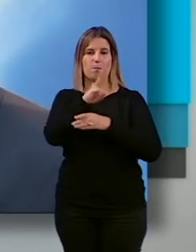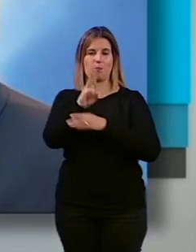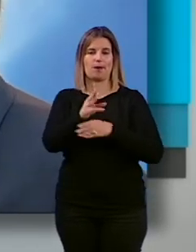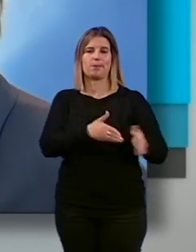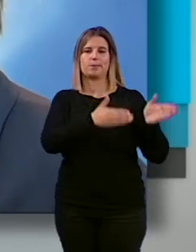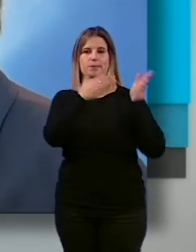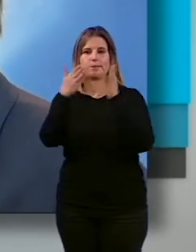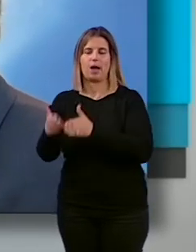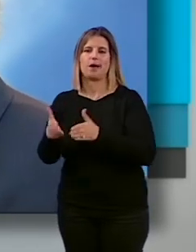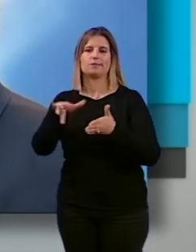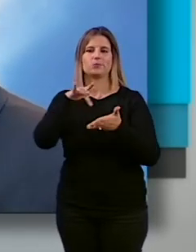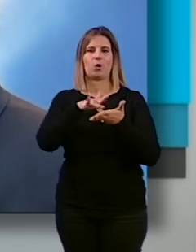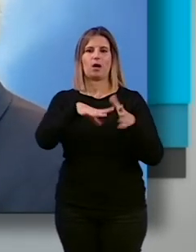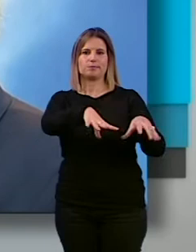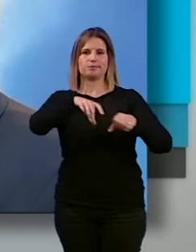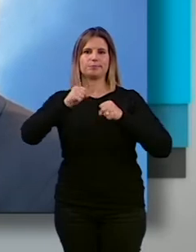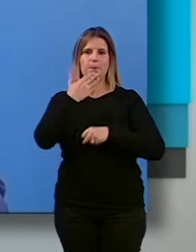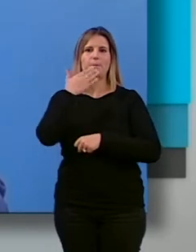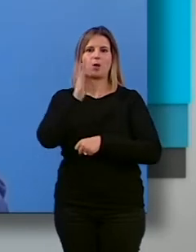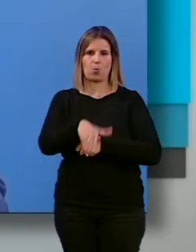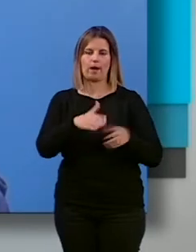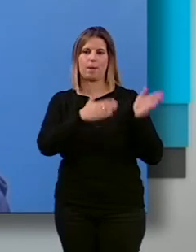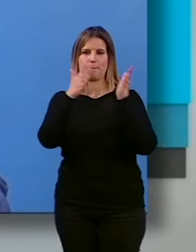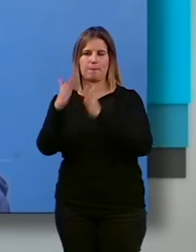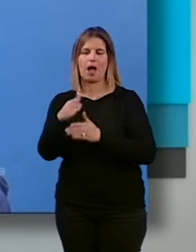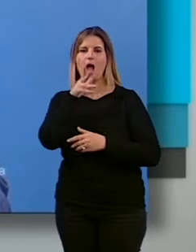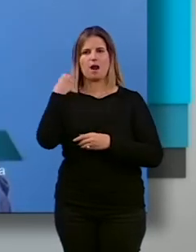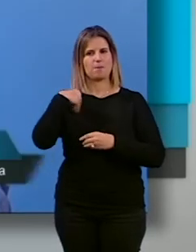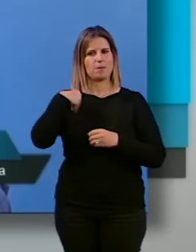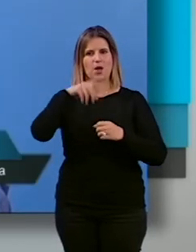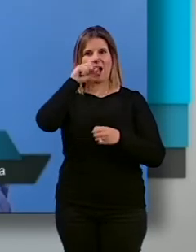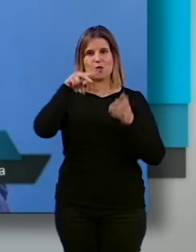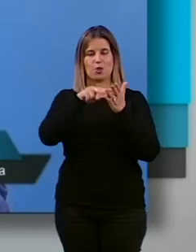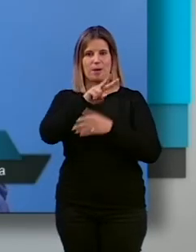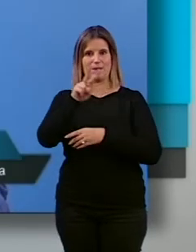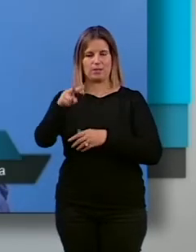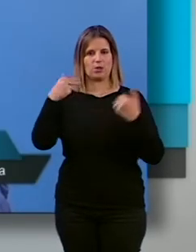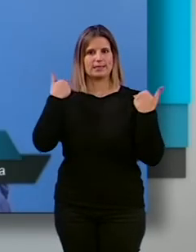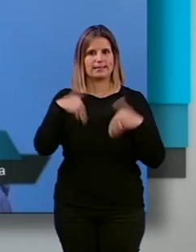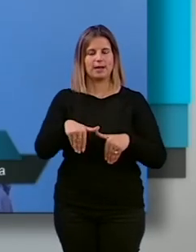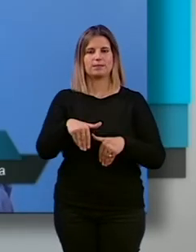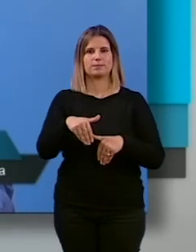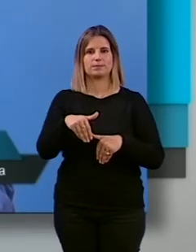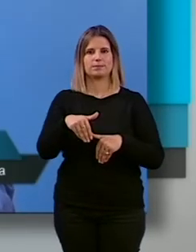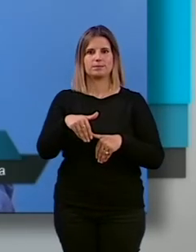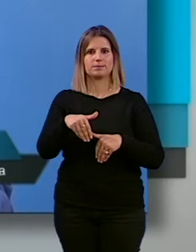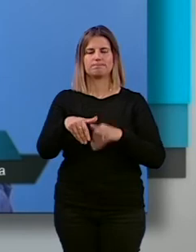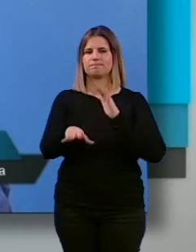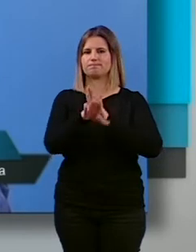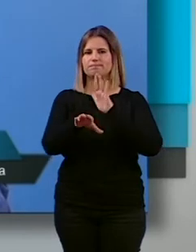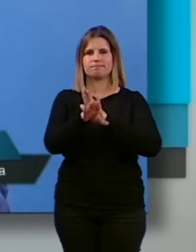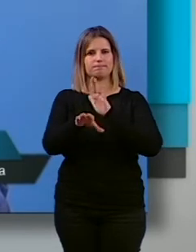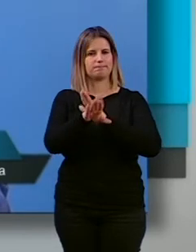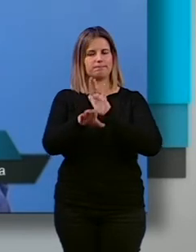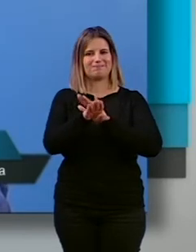la llegada del equipo de gobierno de Francisco Cuenca. Ahora mismo estamos ya en el año 2022 y seguimos sin